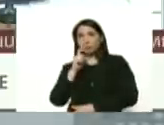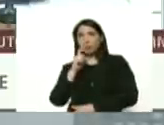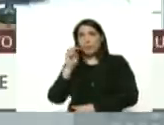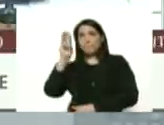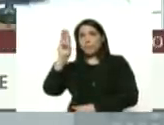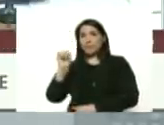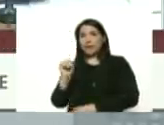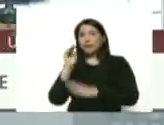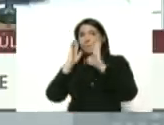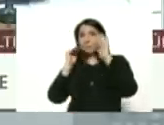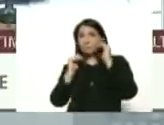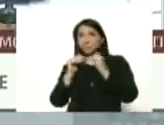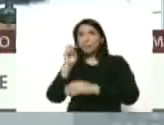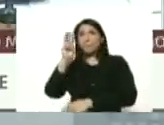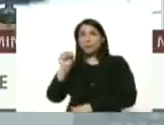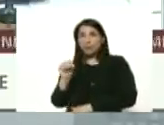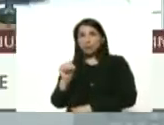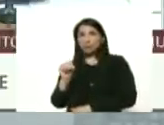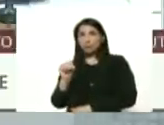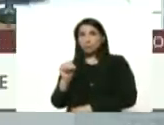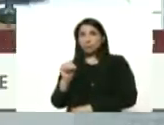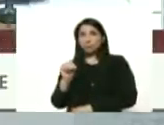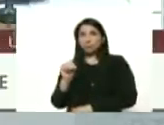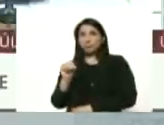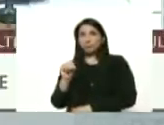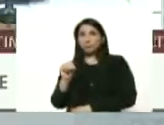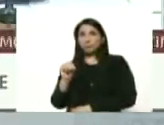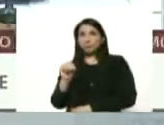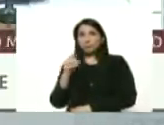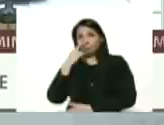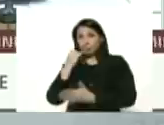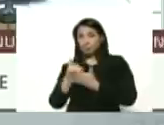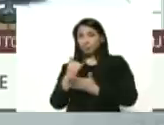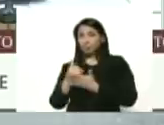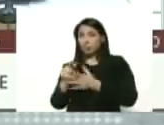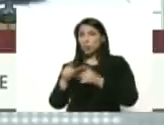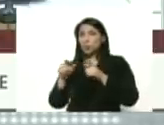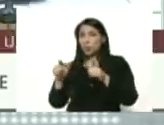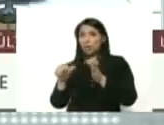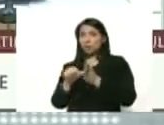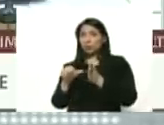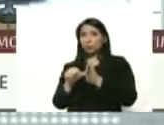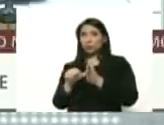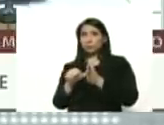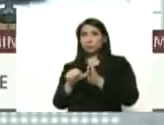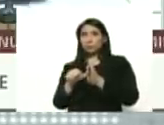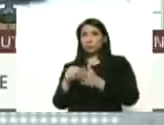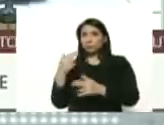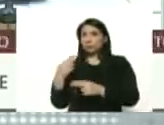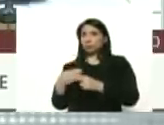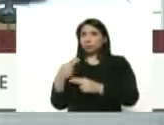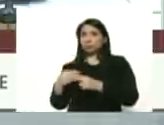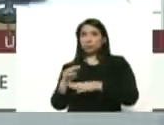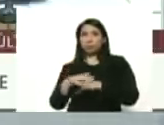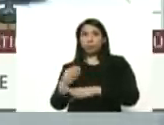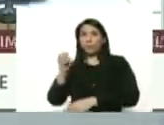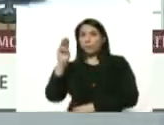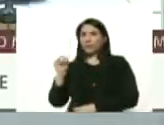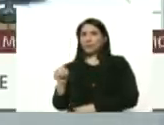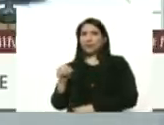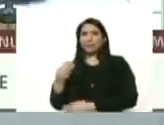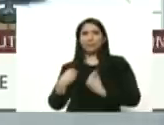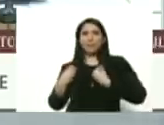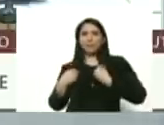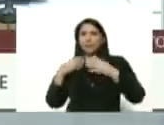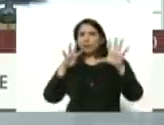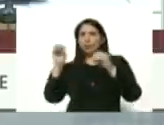atención Petare fíjense ustedes estos son lugares peligrosos porque Petare viven 900